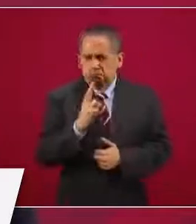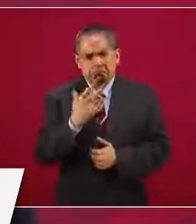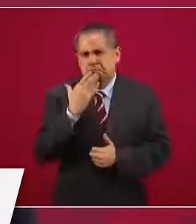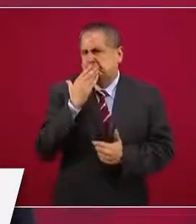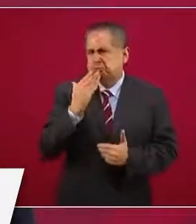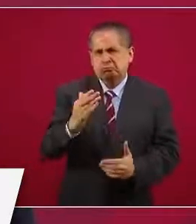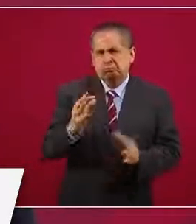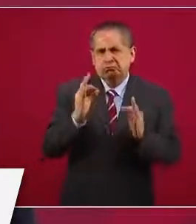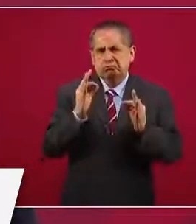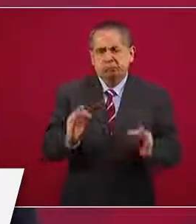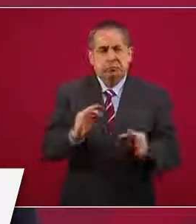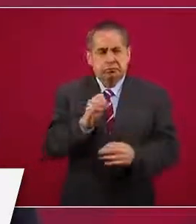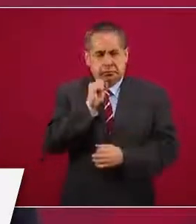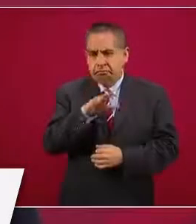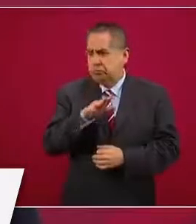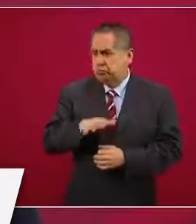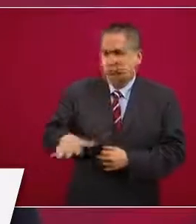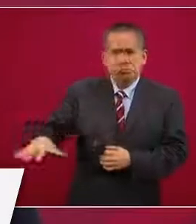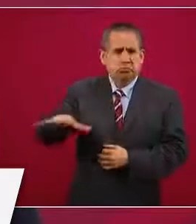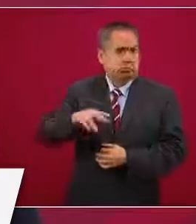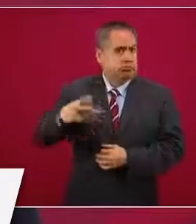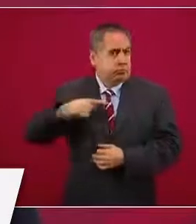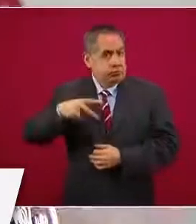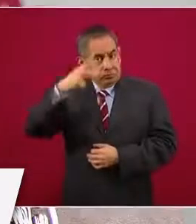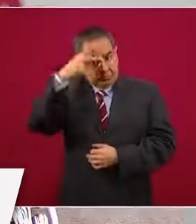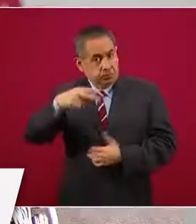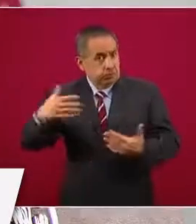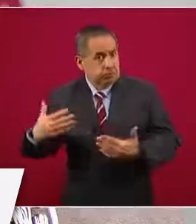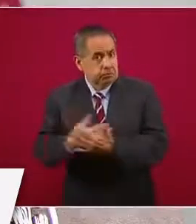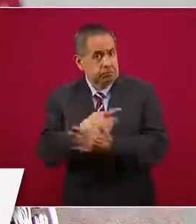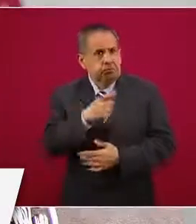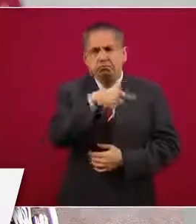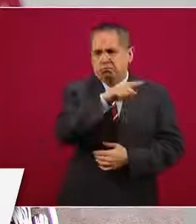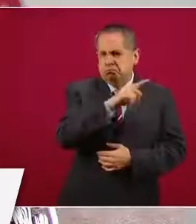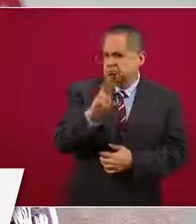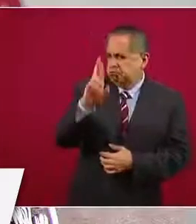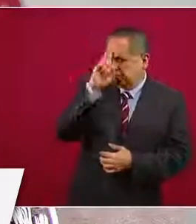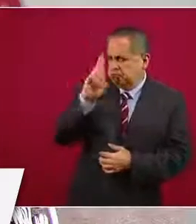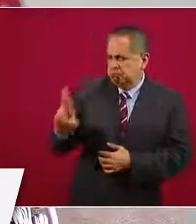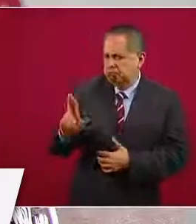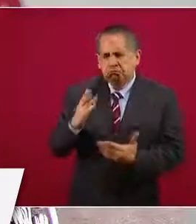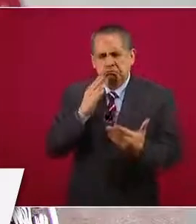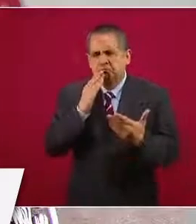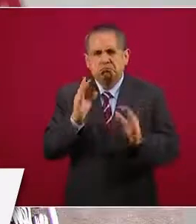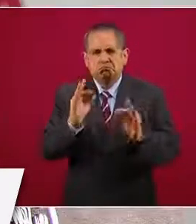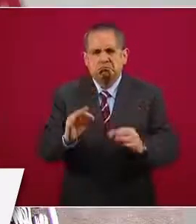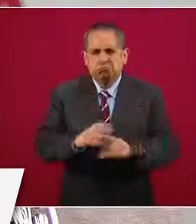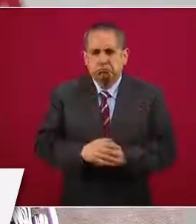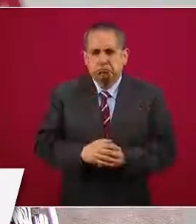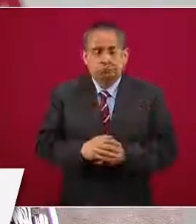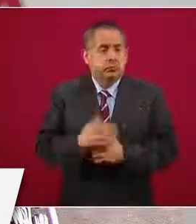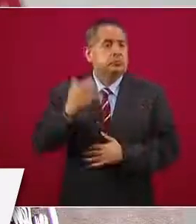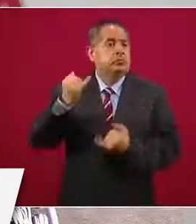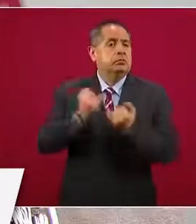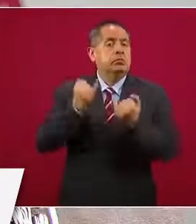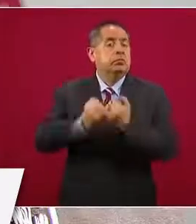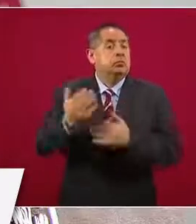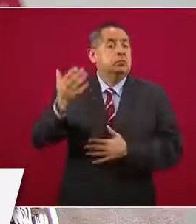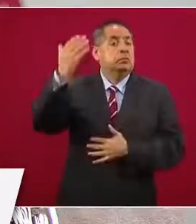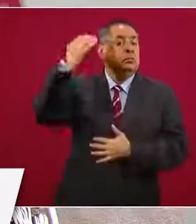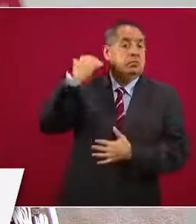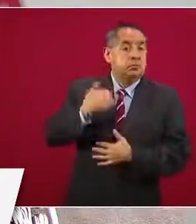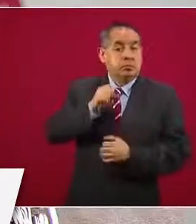sobre todo al pueblo de México, no es el mismo trato de antes